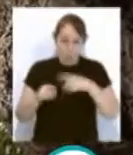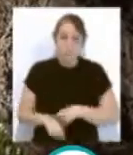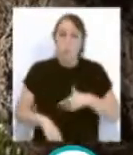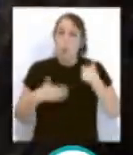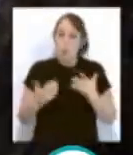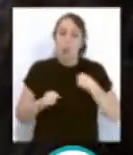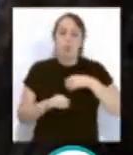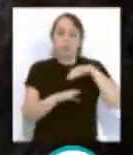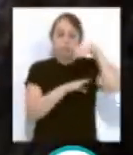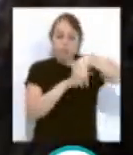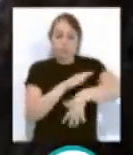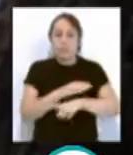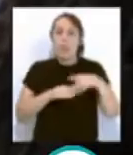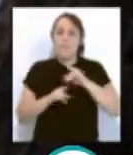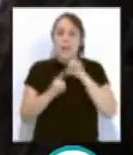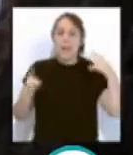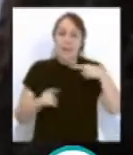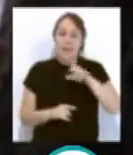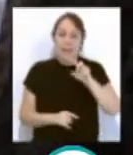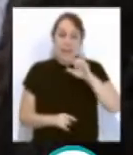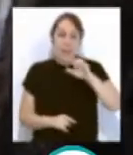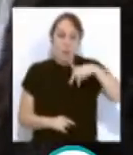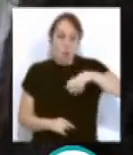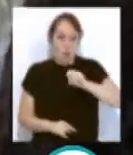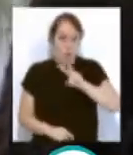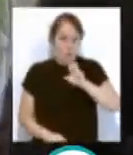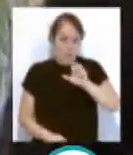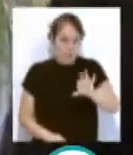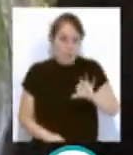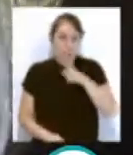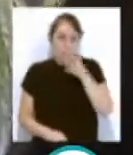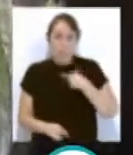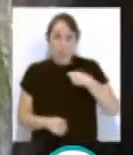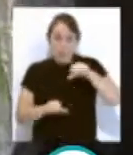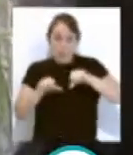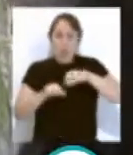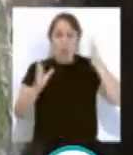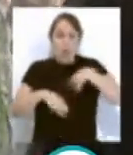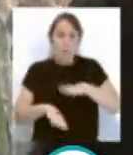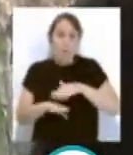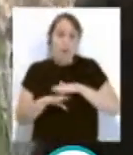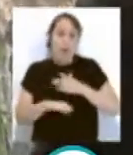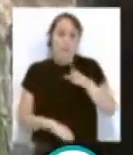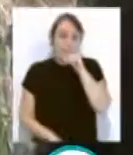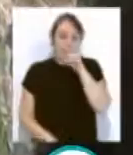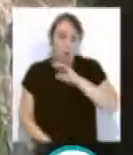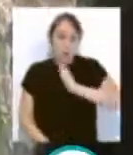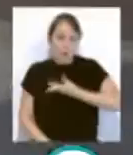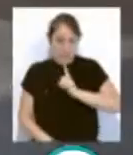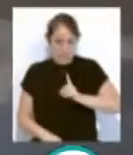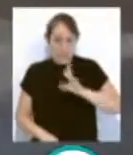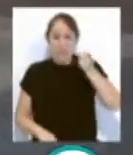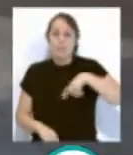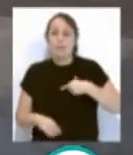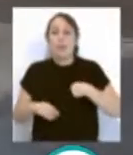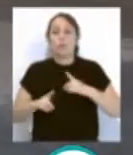cascada del Parque Genovés, donde el agua no está clorada para no afectar a los patos, y de la fuente de las puertas de tierra a causa de su gran